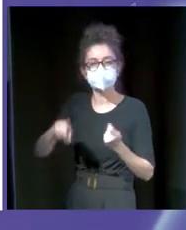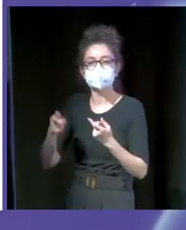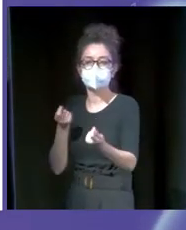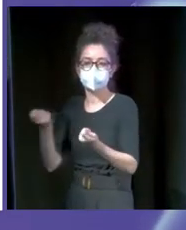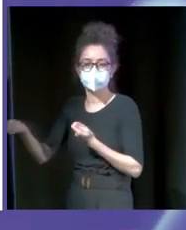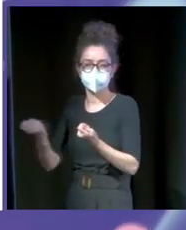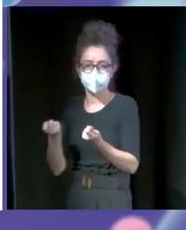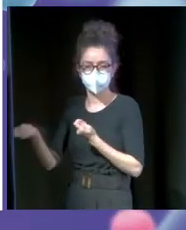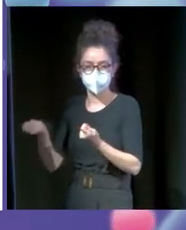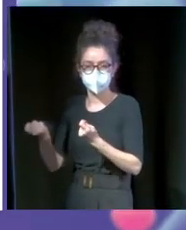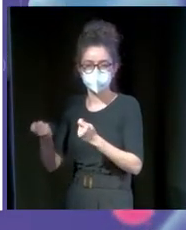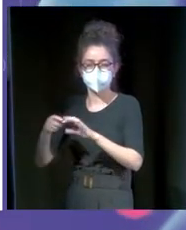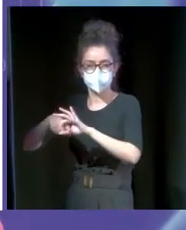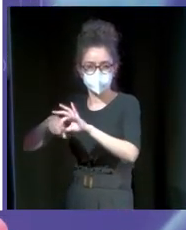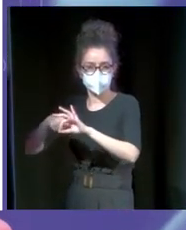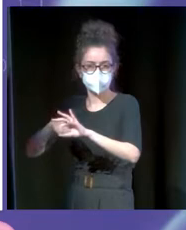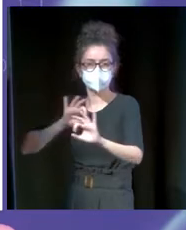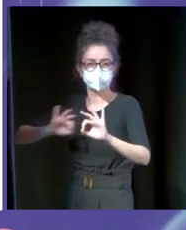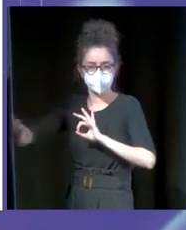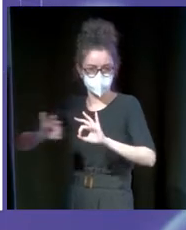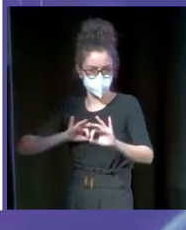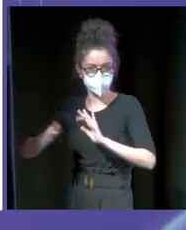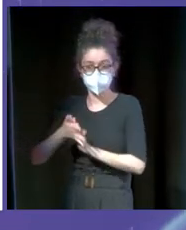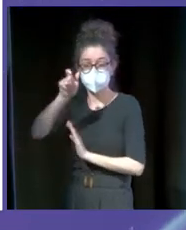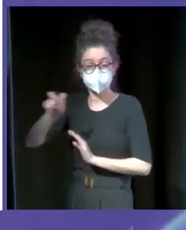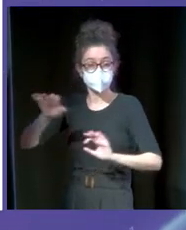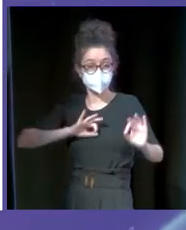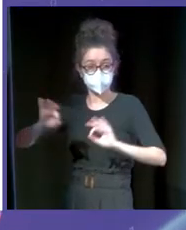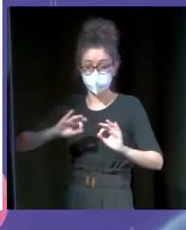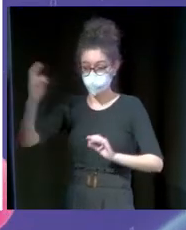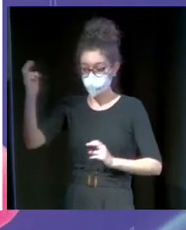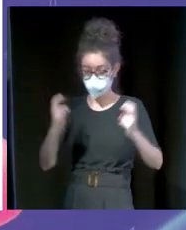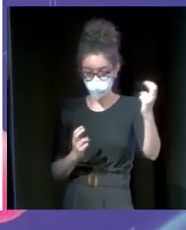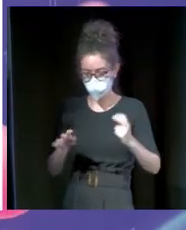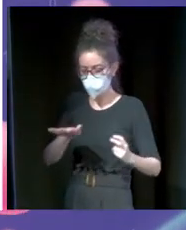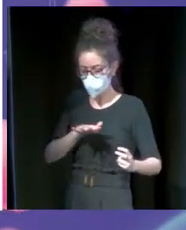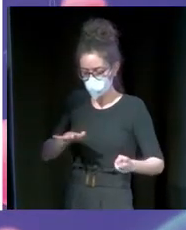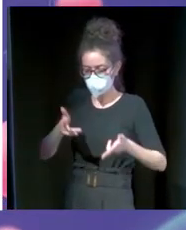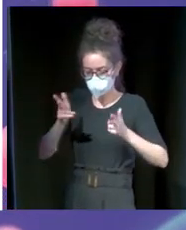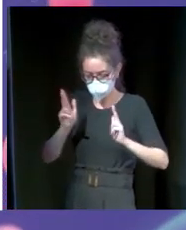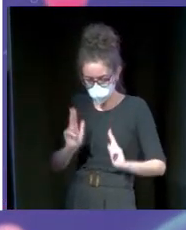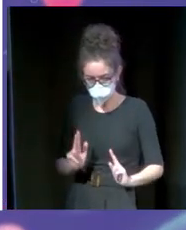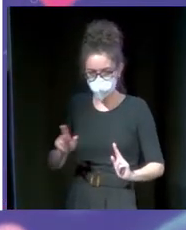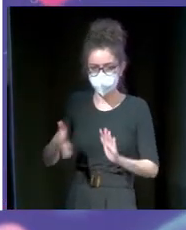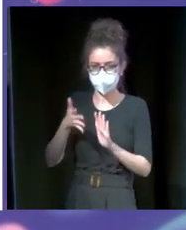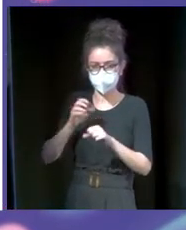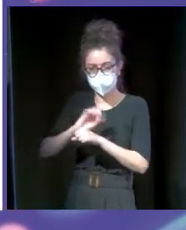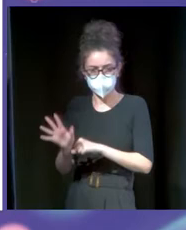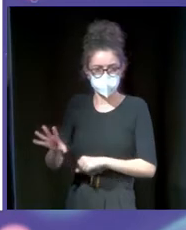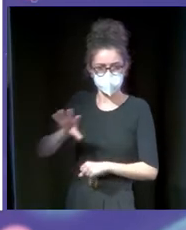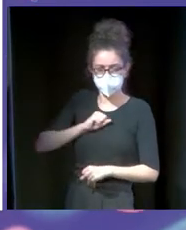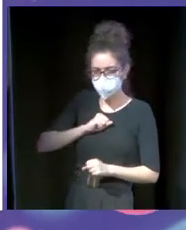aforos limitados, para que todo el mundo que fuese al teatro tuviese la seguridad de que su asiento quedaba libre y no tuviese riesgo de coger el COVID